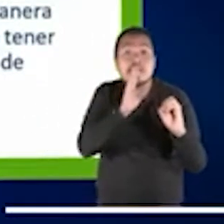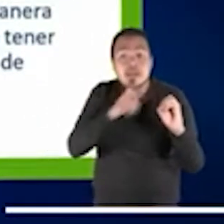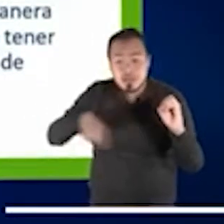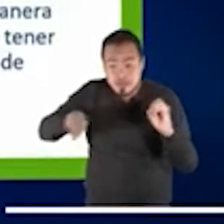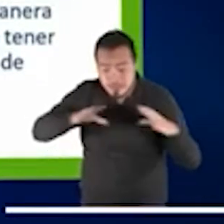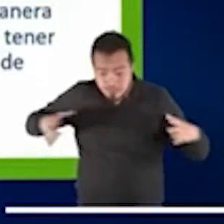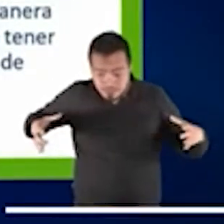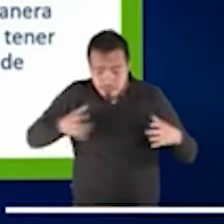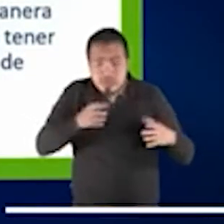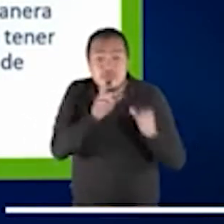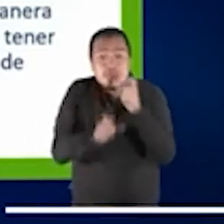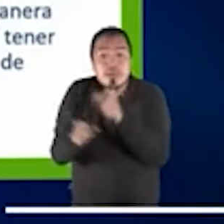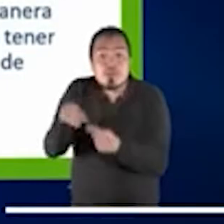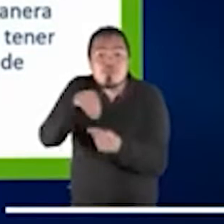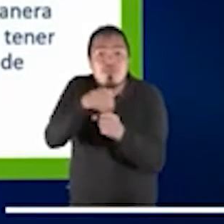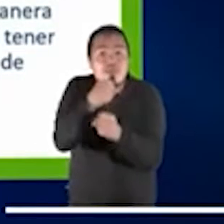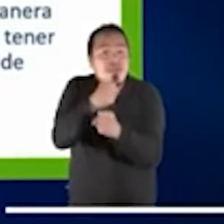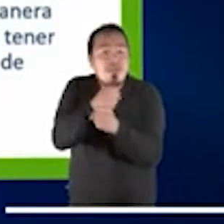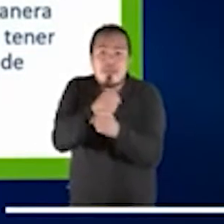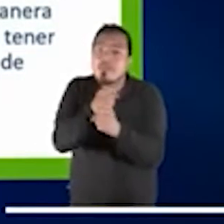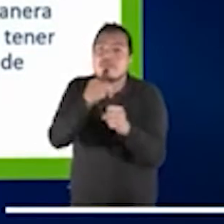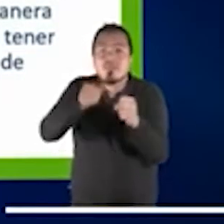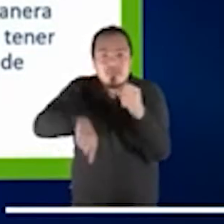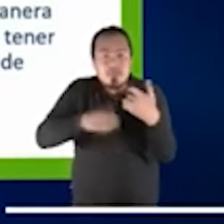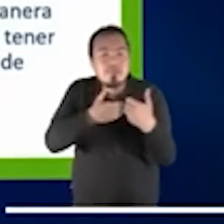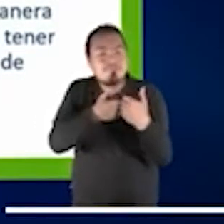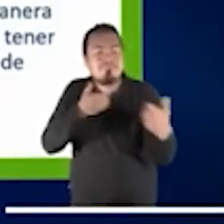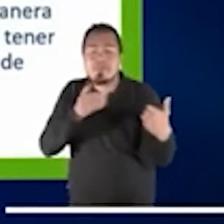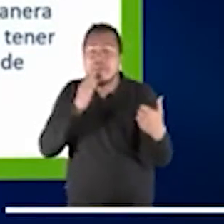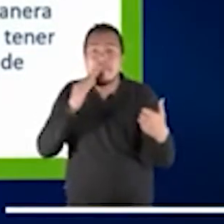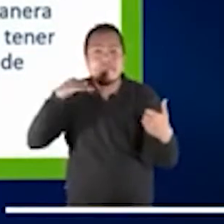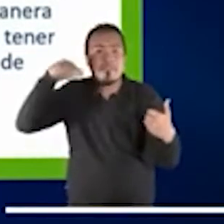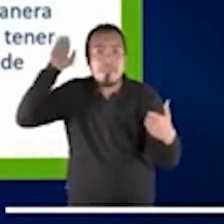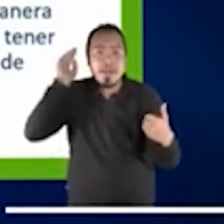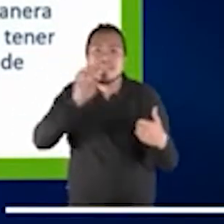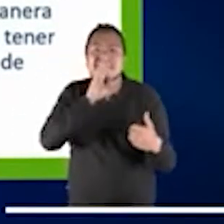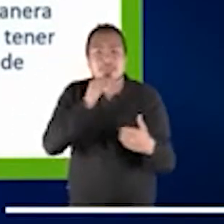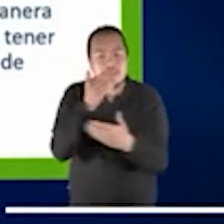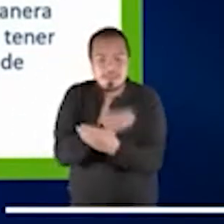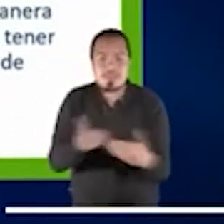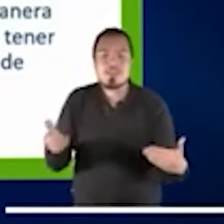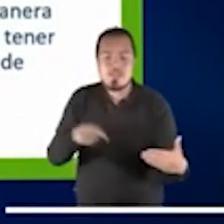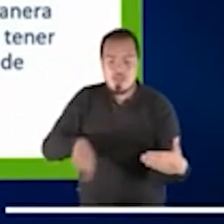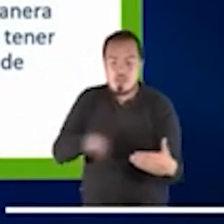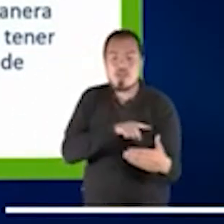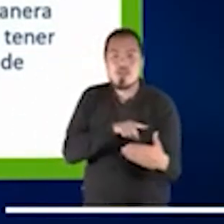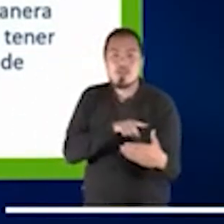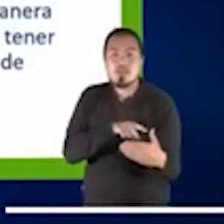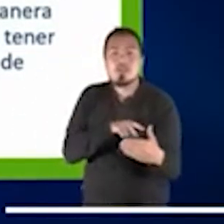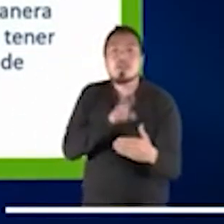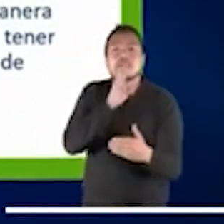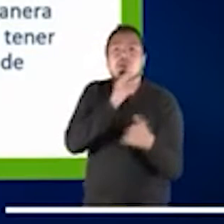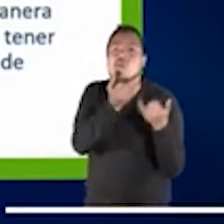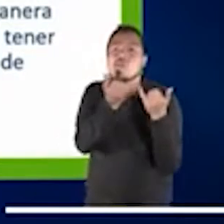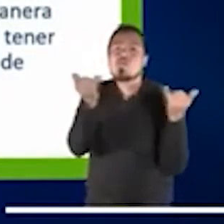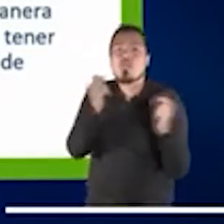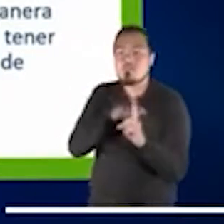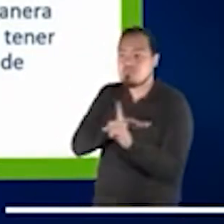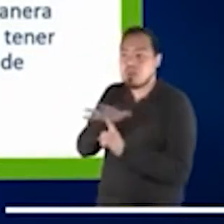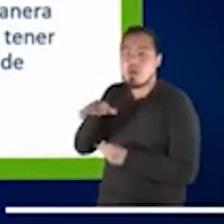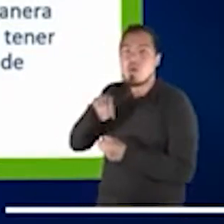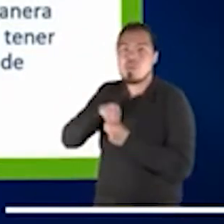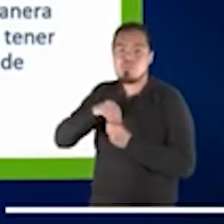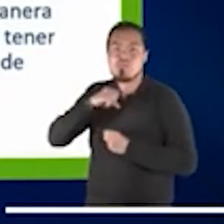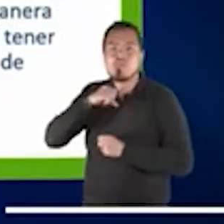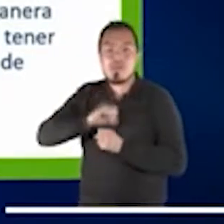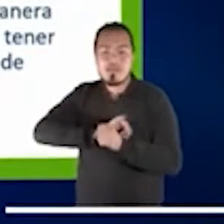contacto con potencialmente niños y profesionales contaminados de COVID. Y eso